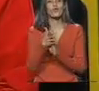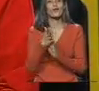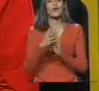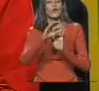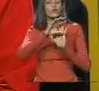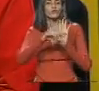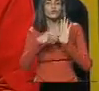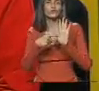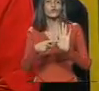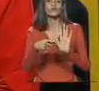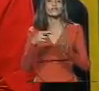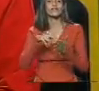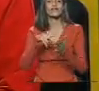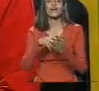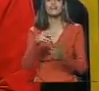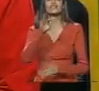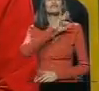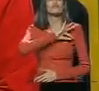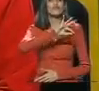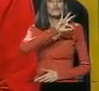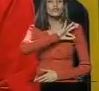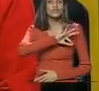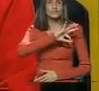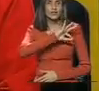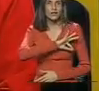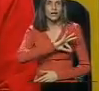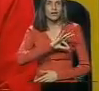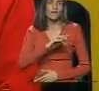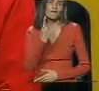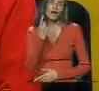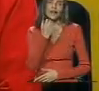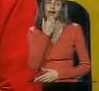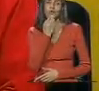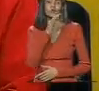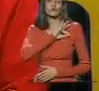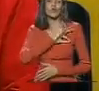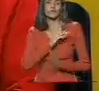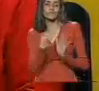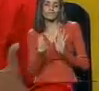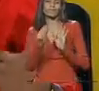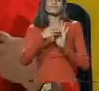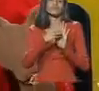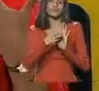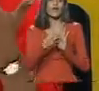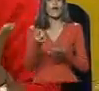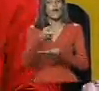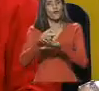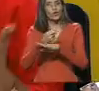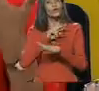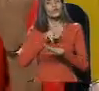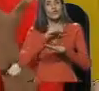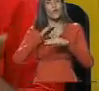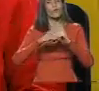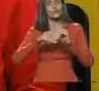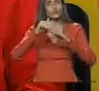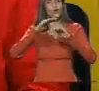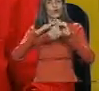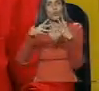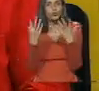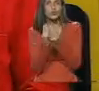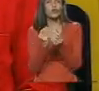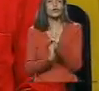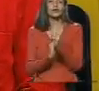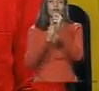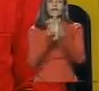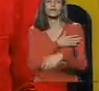Constitución, que es el proyecto de sociedad, estaría incompleta. Desde el gobierno, nosotros hemos ido construyendo, con Chávez a la